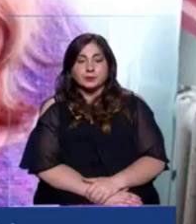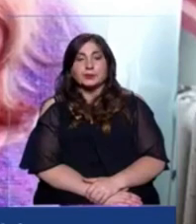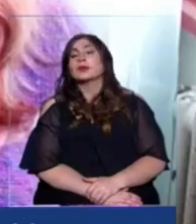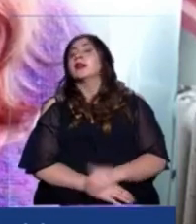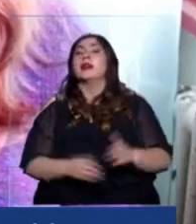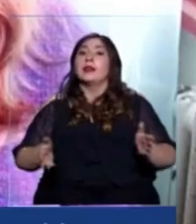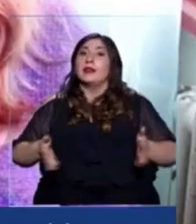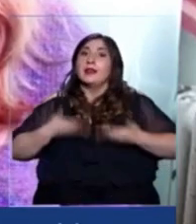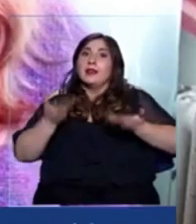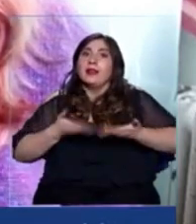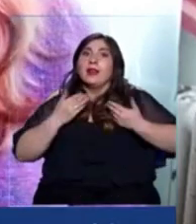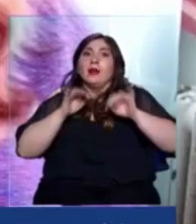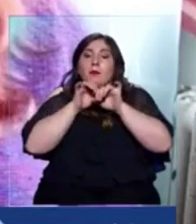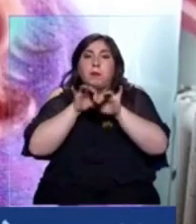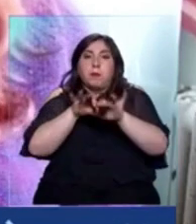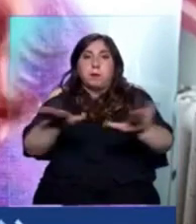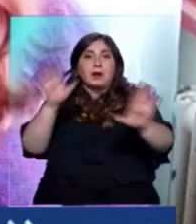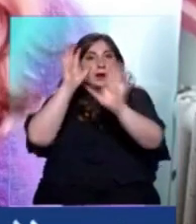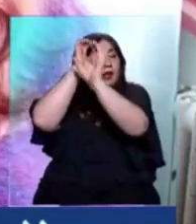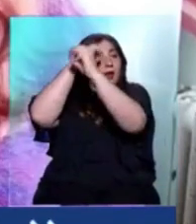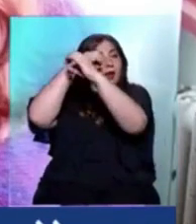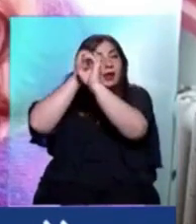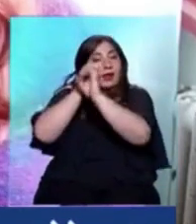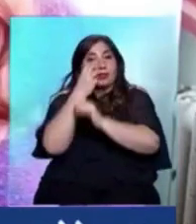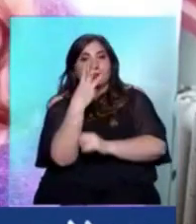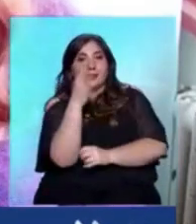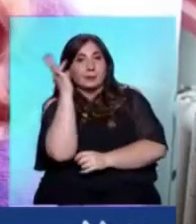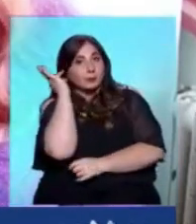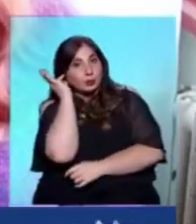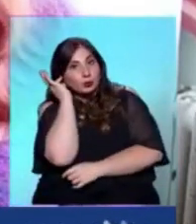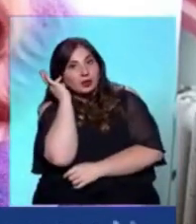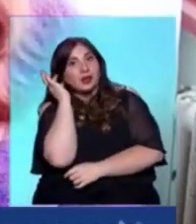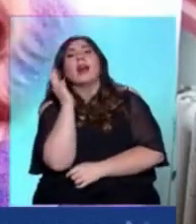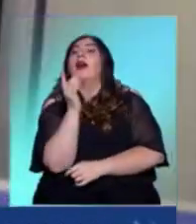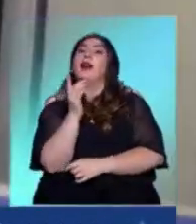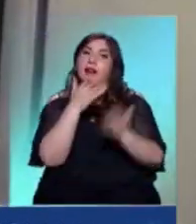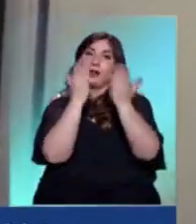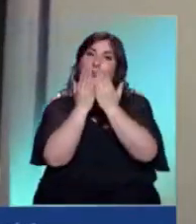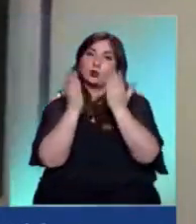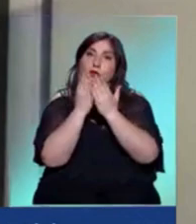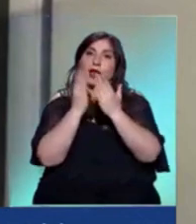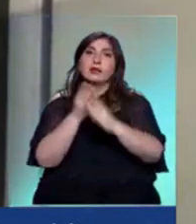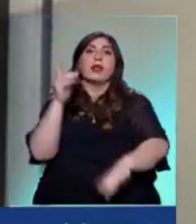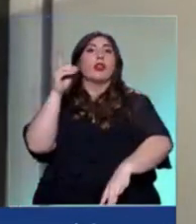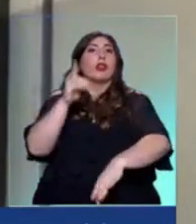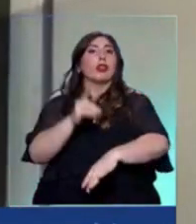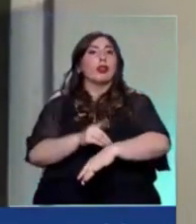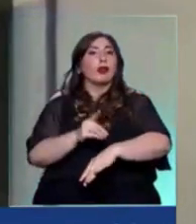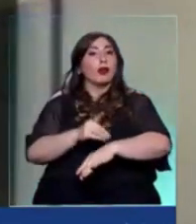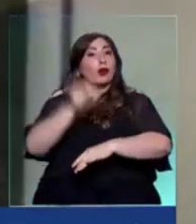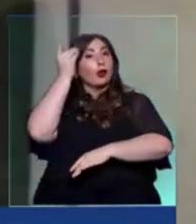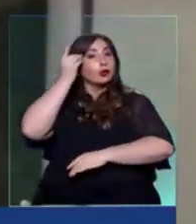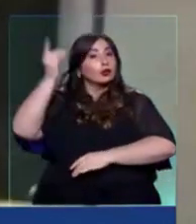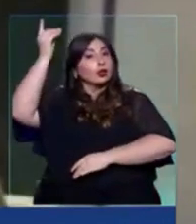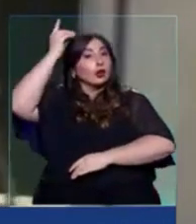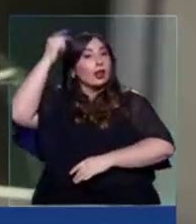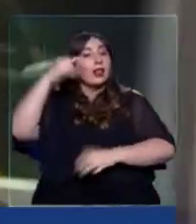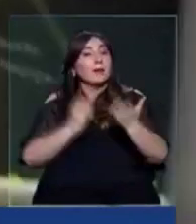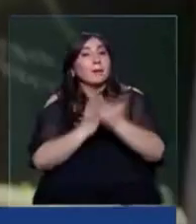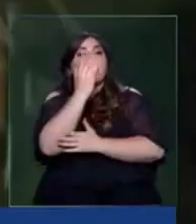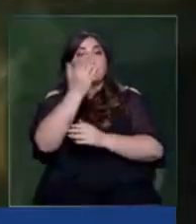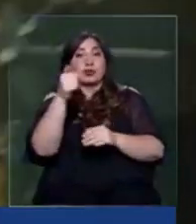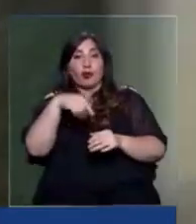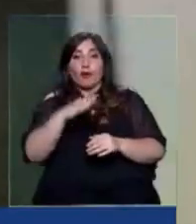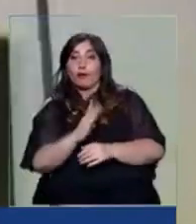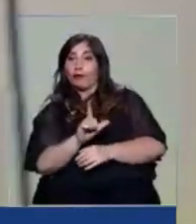Iniciativa de divulgación de astronomía, compuesto por tres mujeres, estudiantes de doctorado, lo que comenzó con un blog. Hoy, a